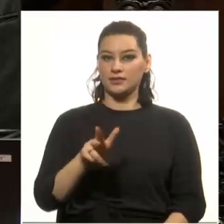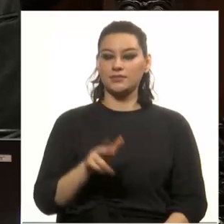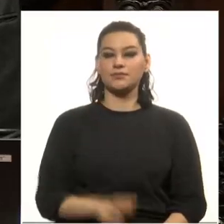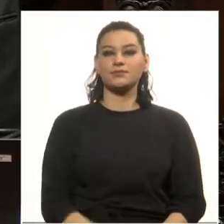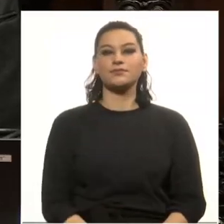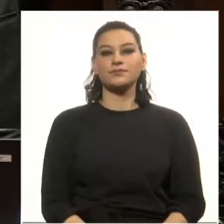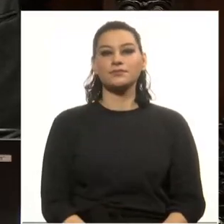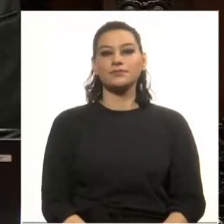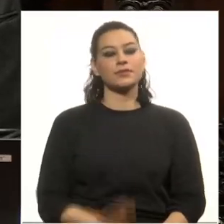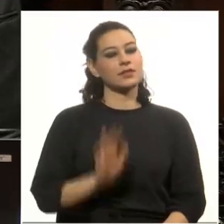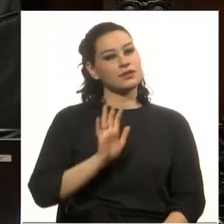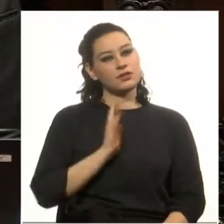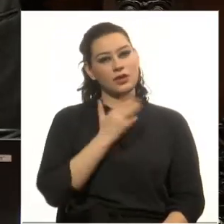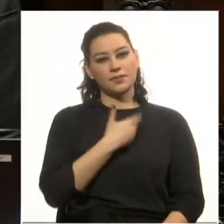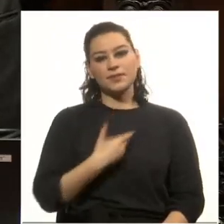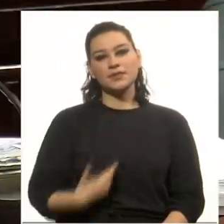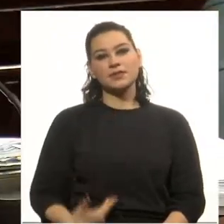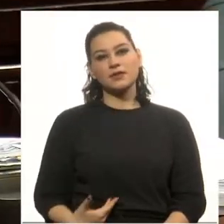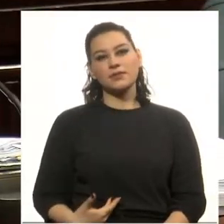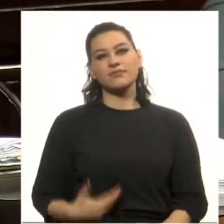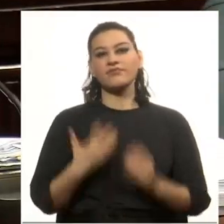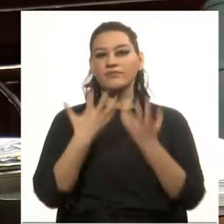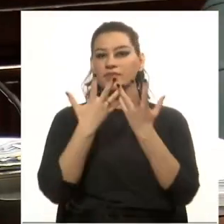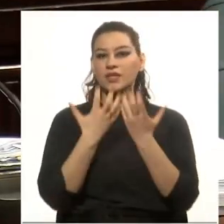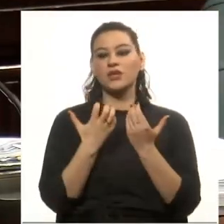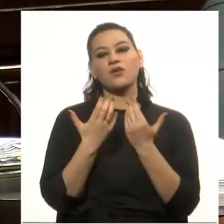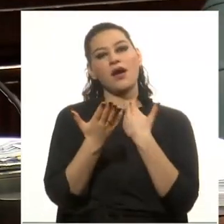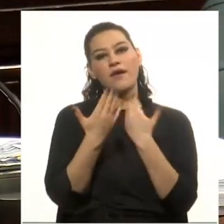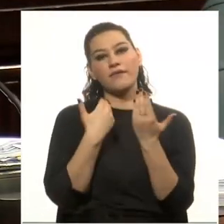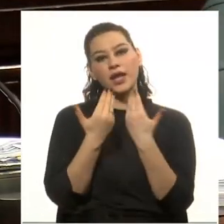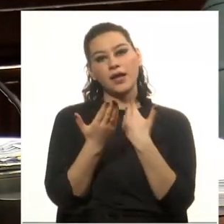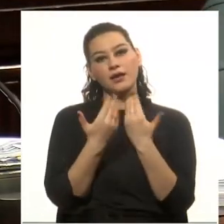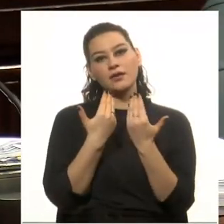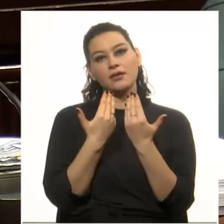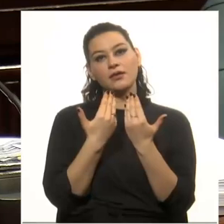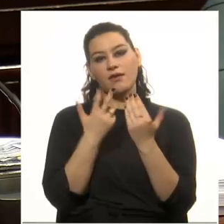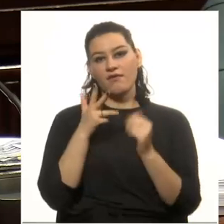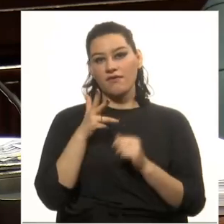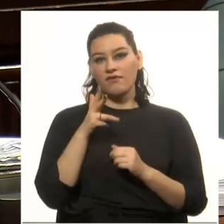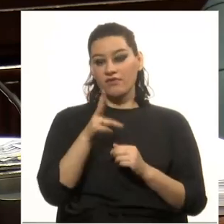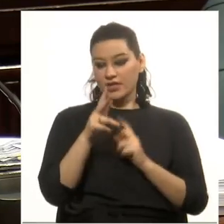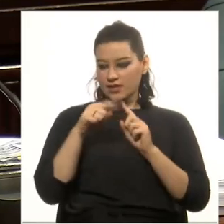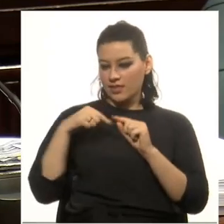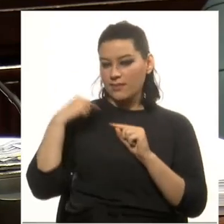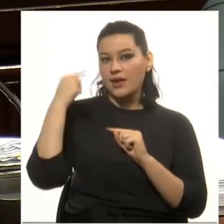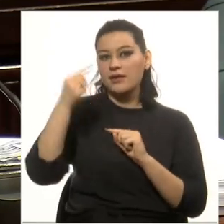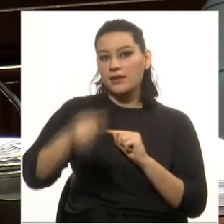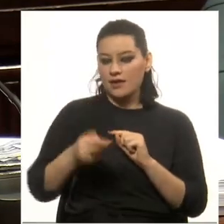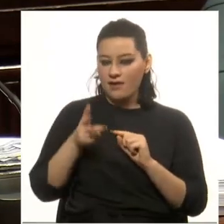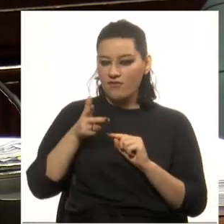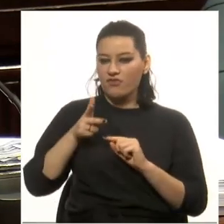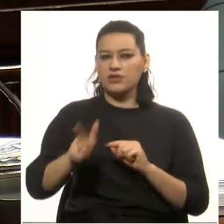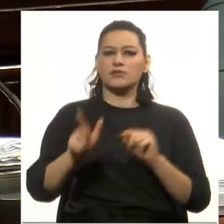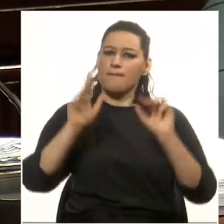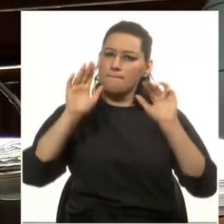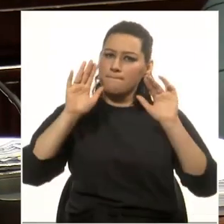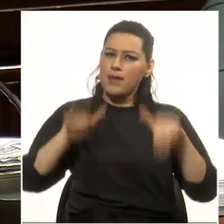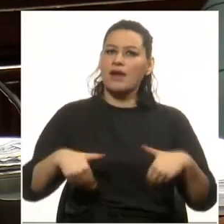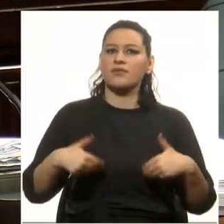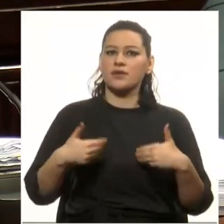Señora Presidenta, quiero referirme a la fecha del día de mañana, fecha patria